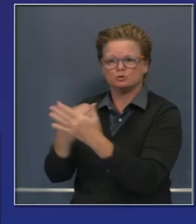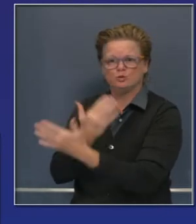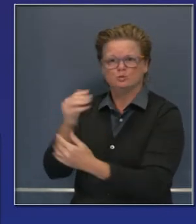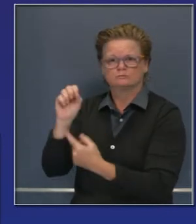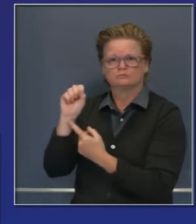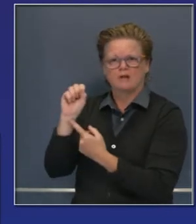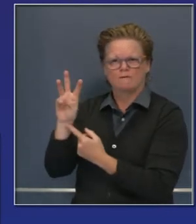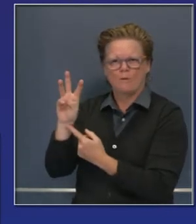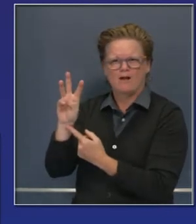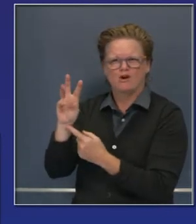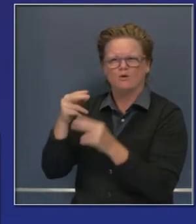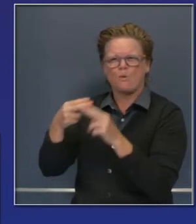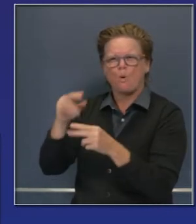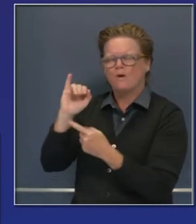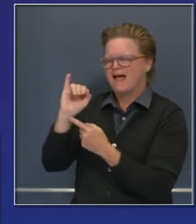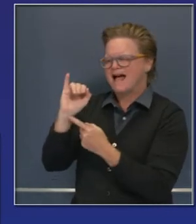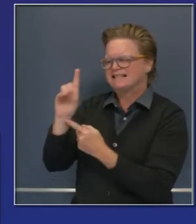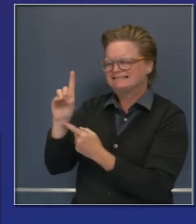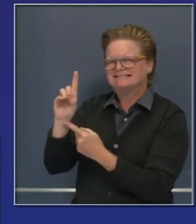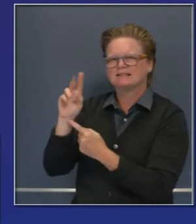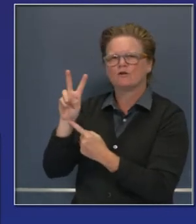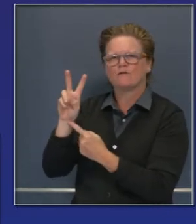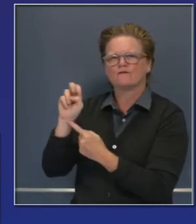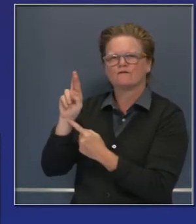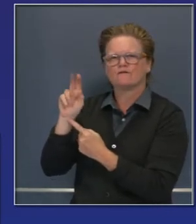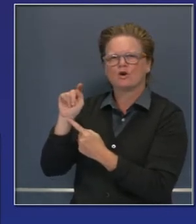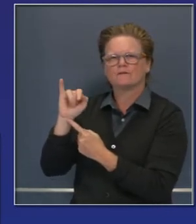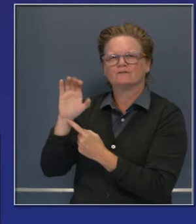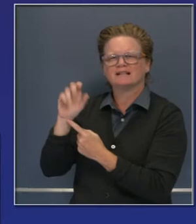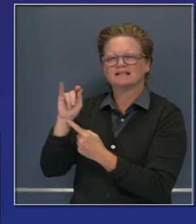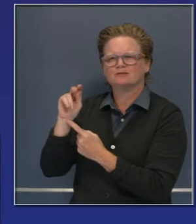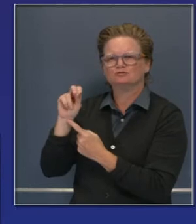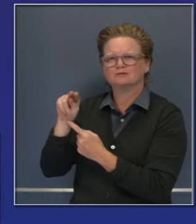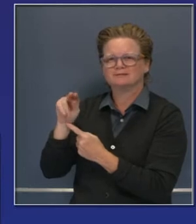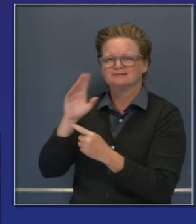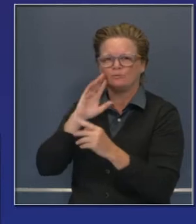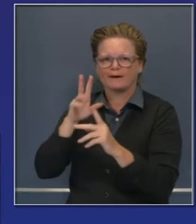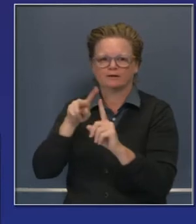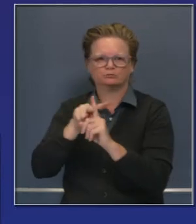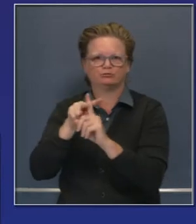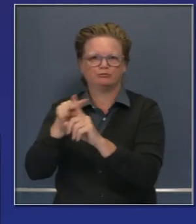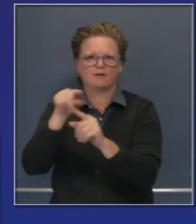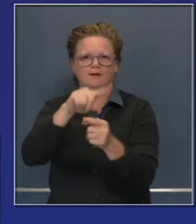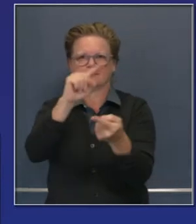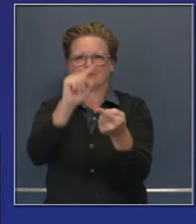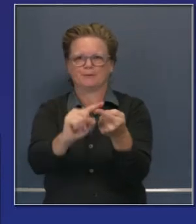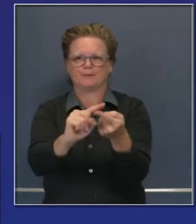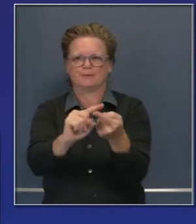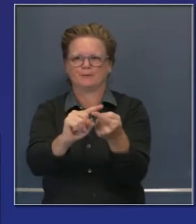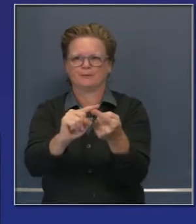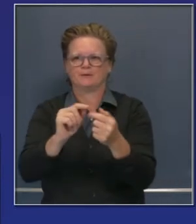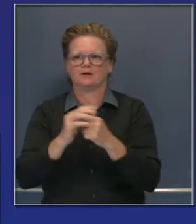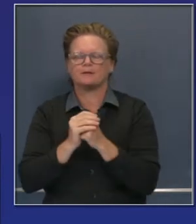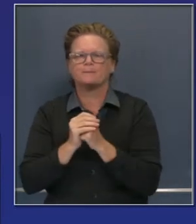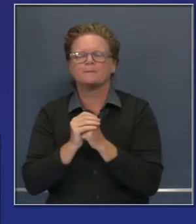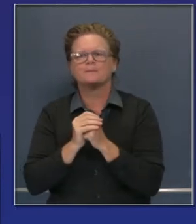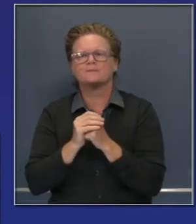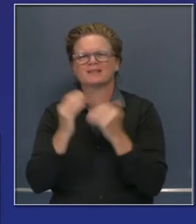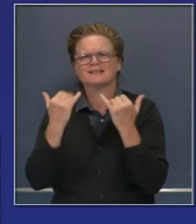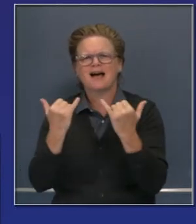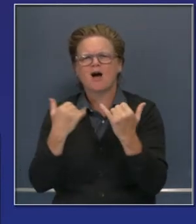identificación. Repasamos a unos 16 programas disponibles, rebajamos a unos 12 que